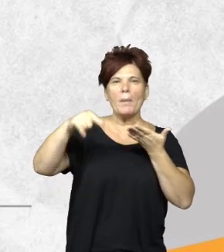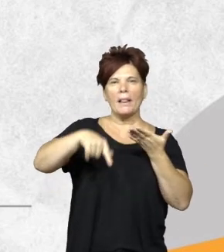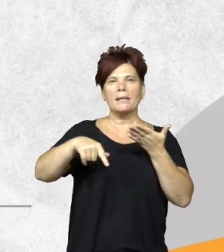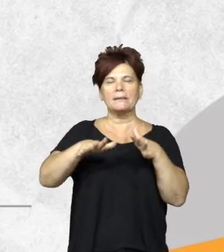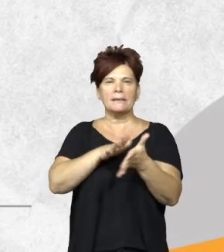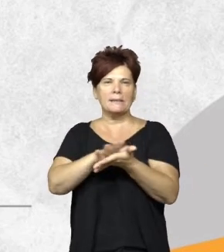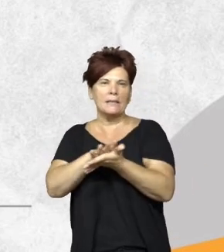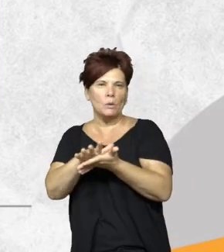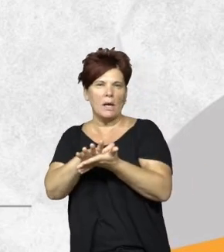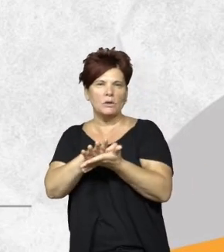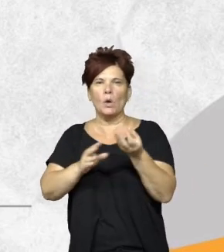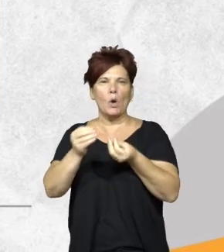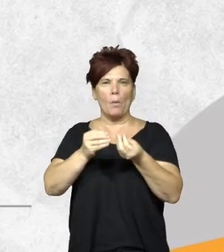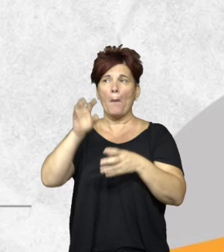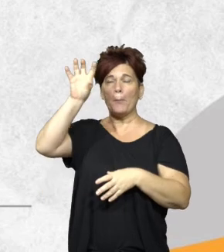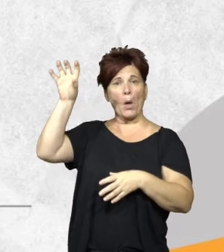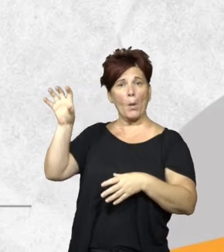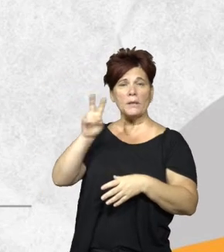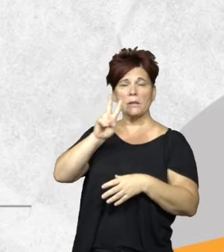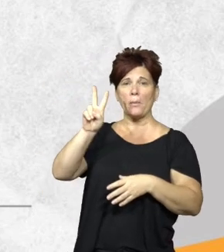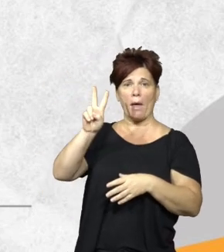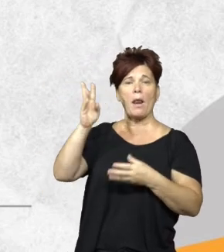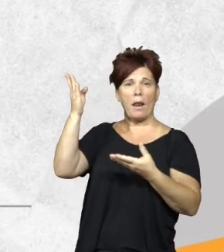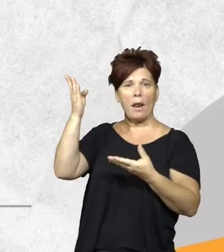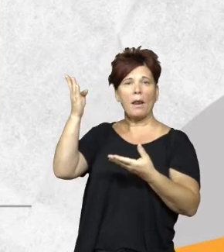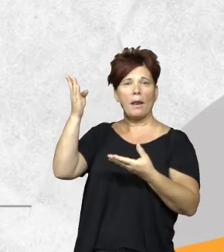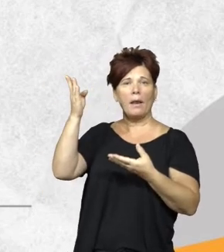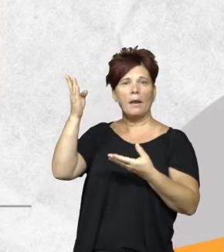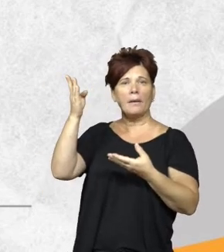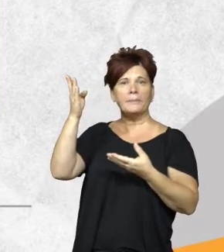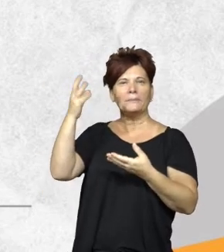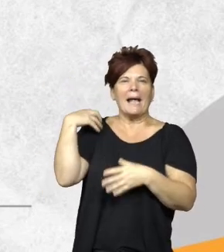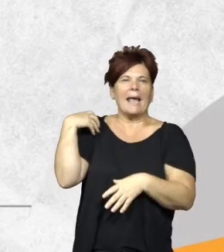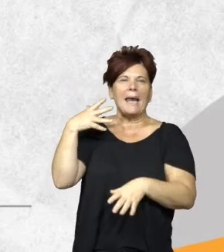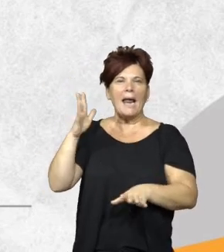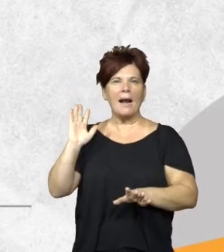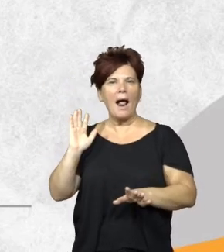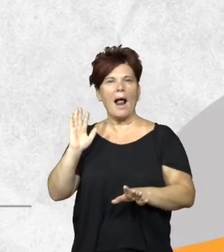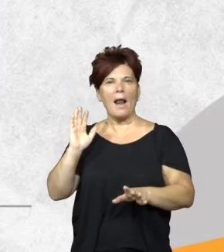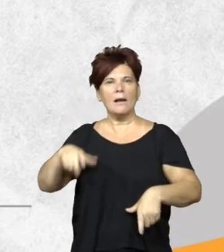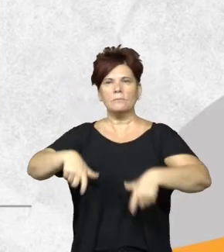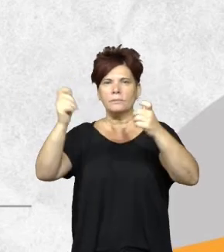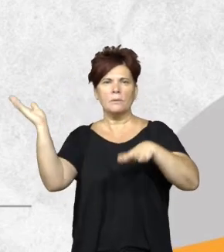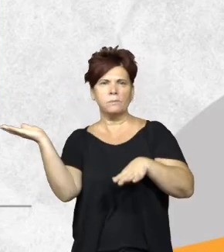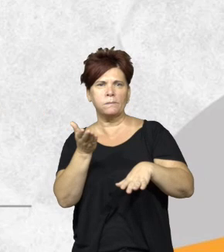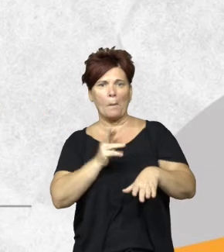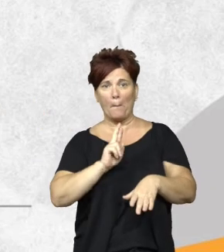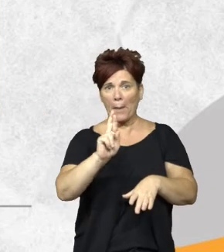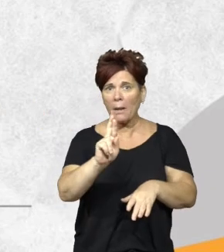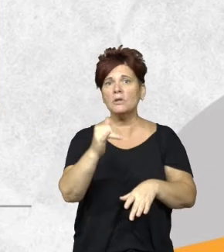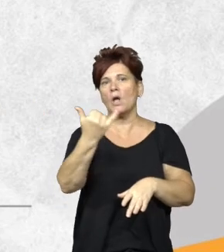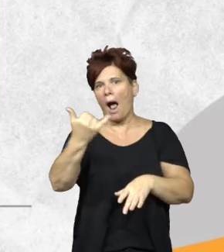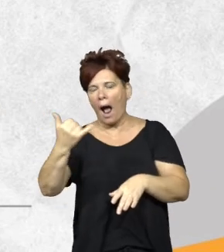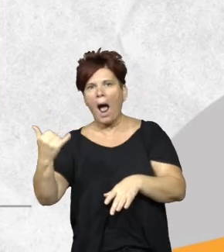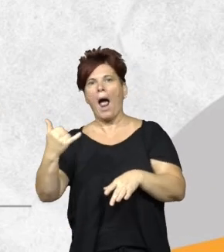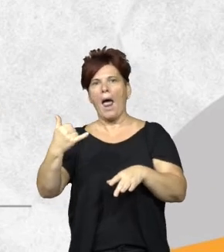comportamiento entonces podemos ver provincias que están digamos que en general son desmontes que fueron autorizados y